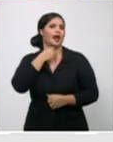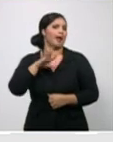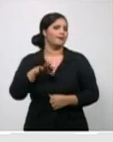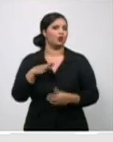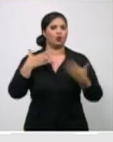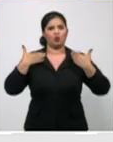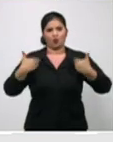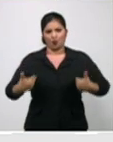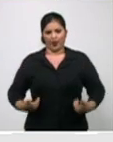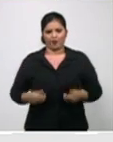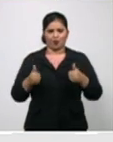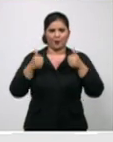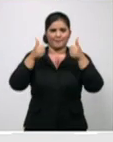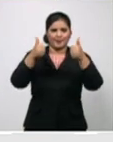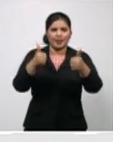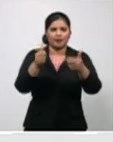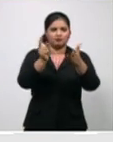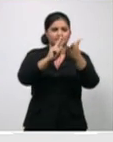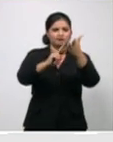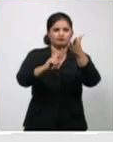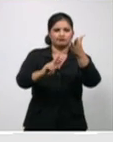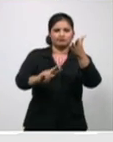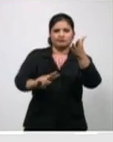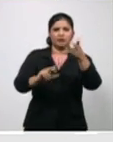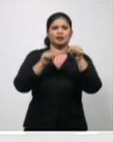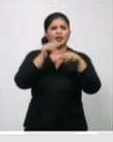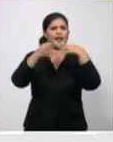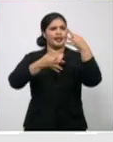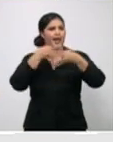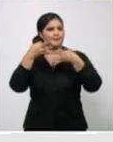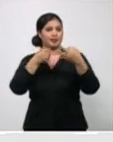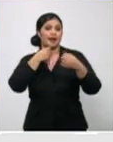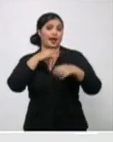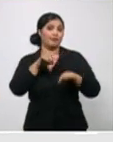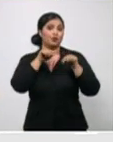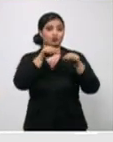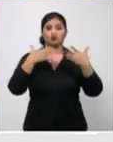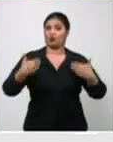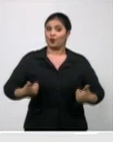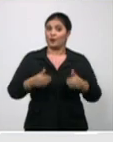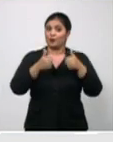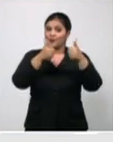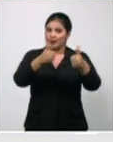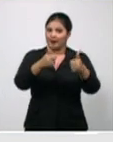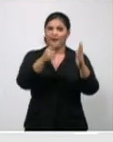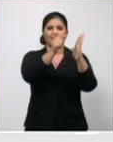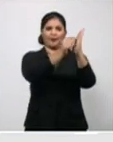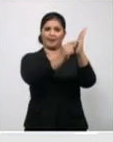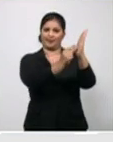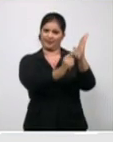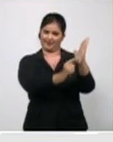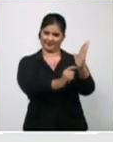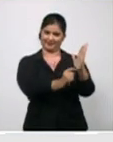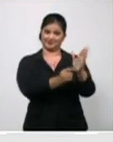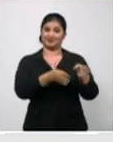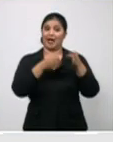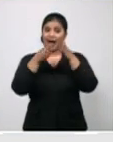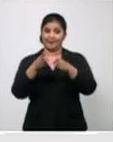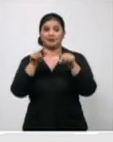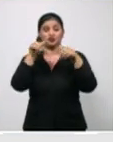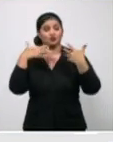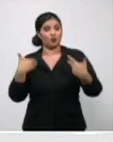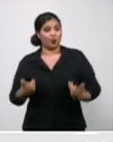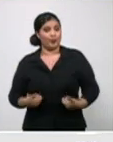llamamos la autopesquisa, que eso ha ido disminuyendo. Y es un mecanismo, en definitiva celular,